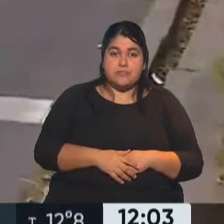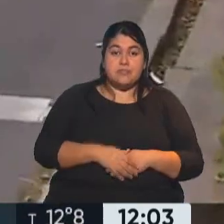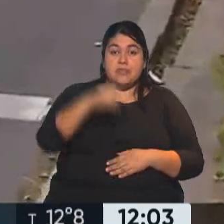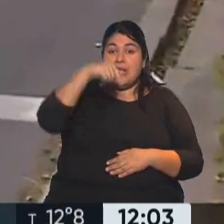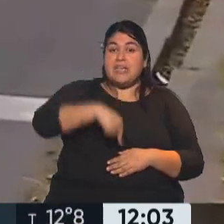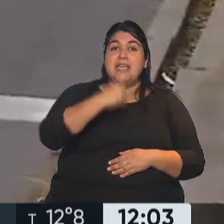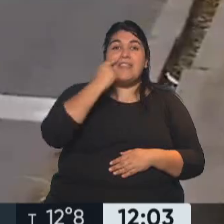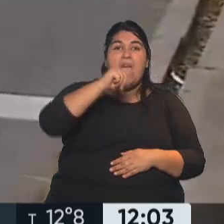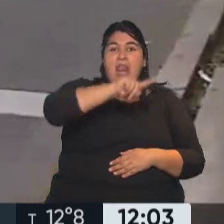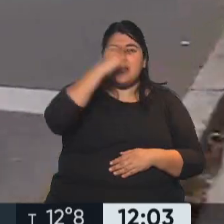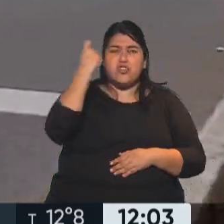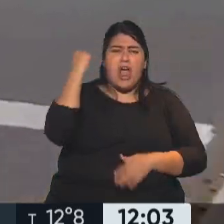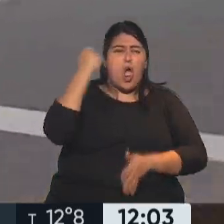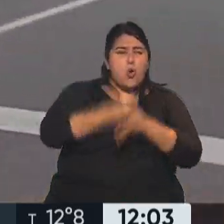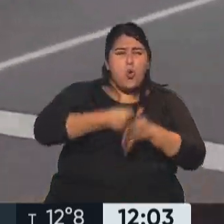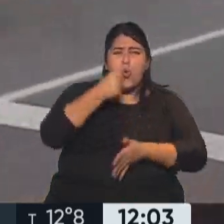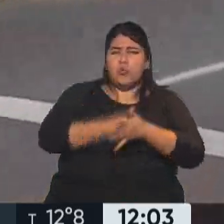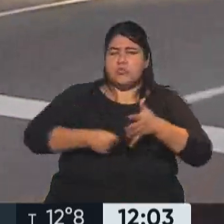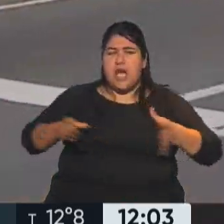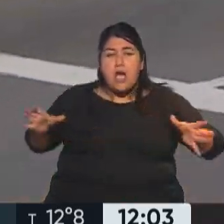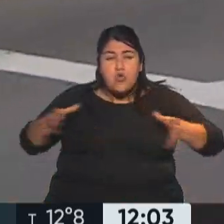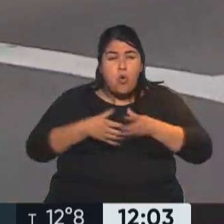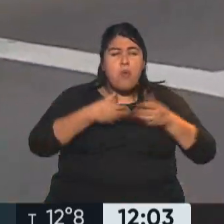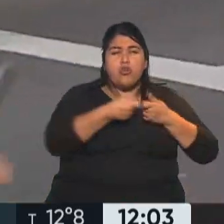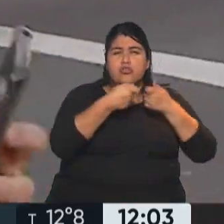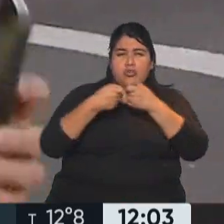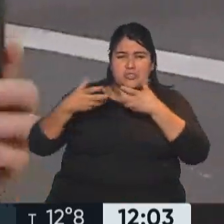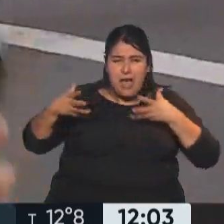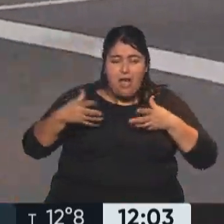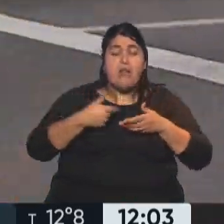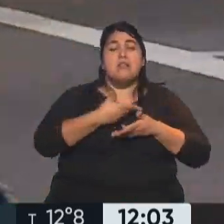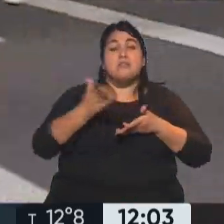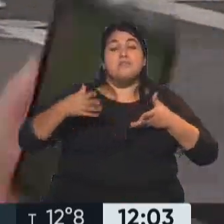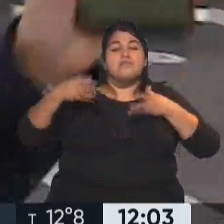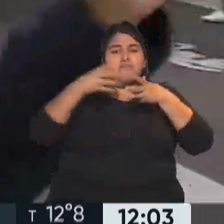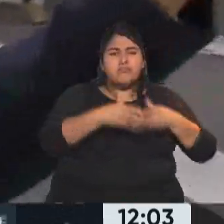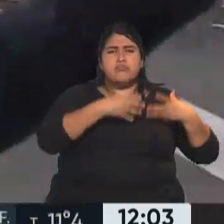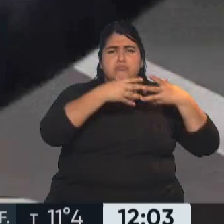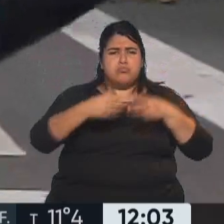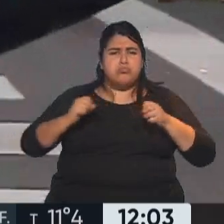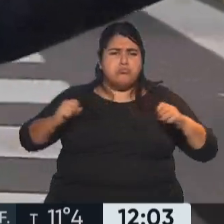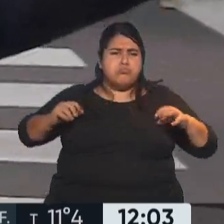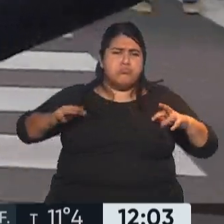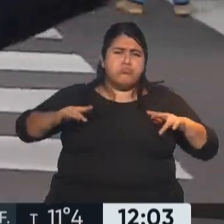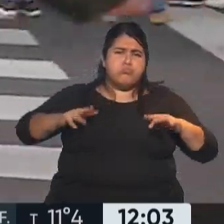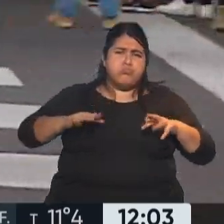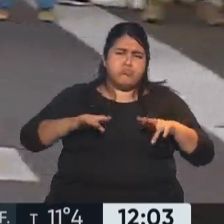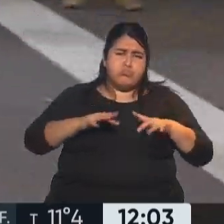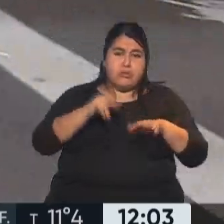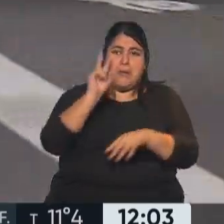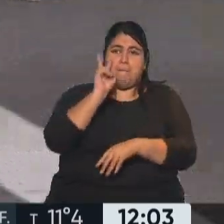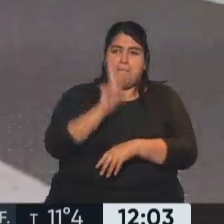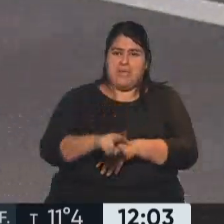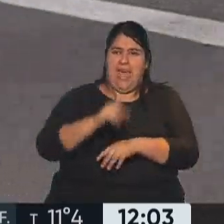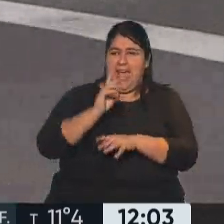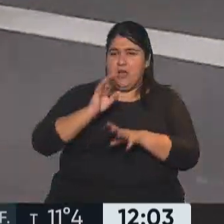jornada nacional de lucha, distintas organizaciones sociales se comienzan a movilizar ya sobre este centro porteño. Vamos a ver cómo vienen caminando en